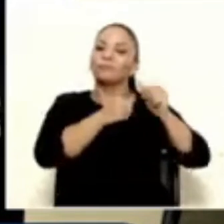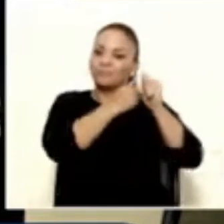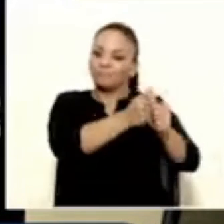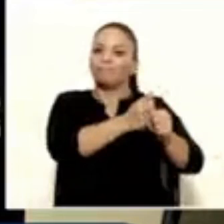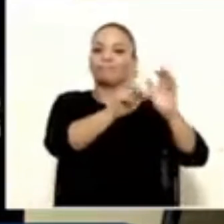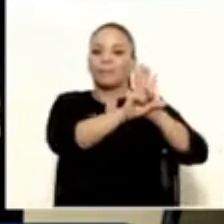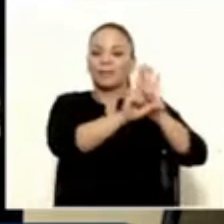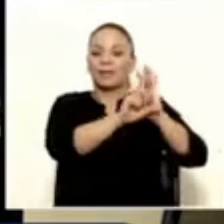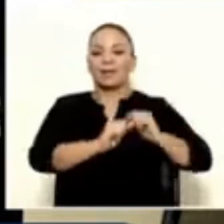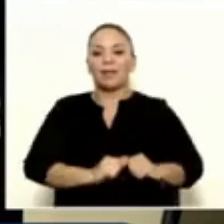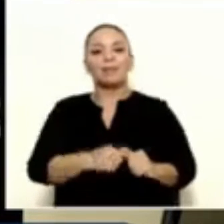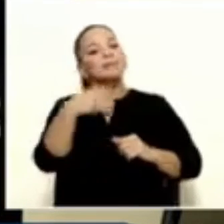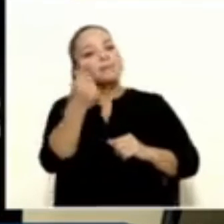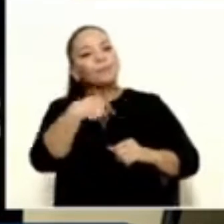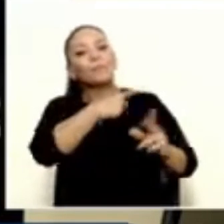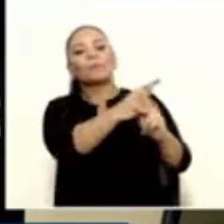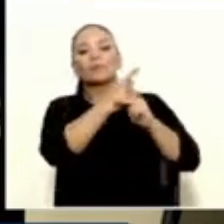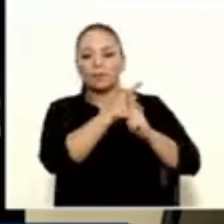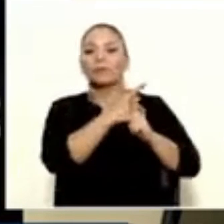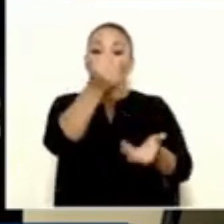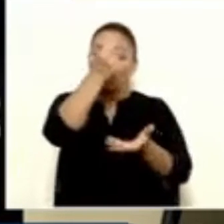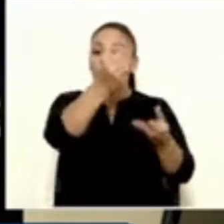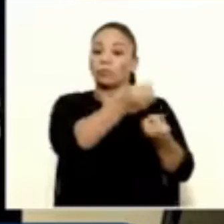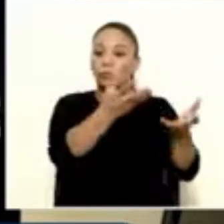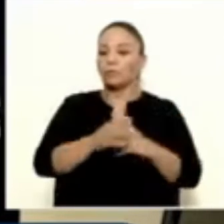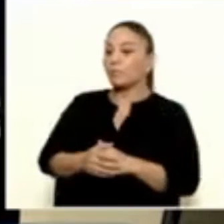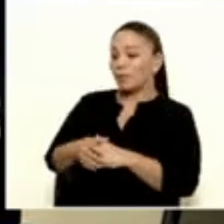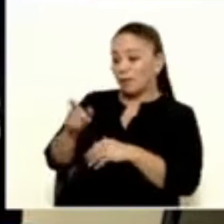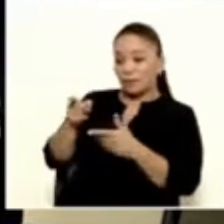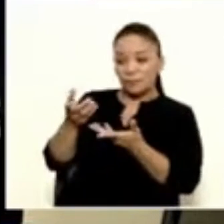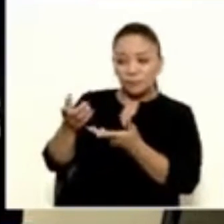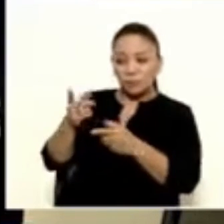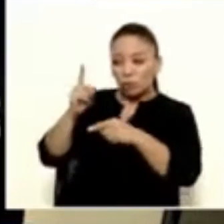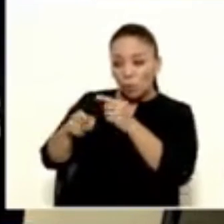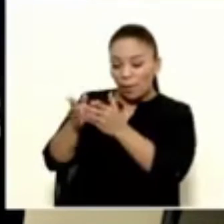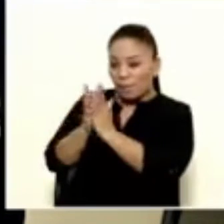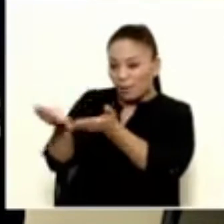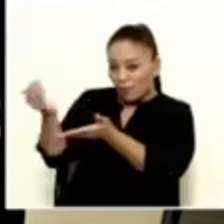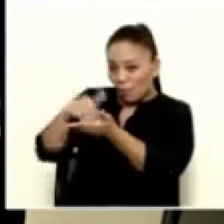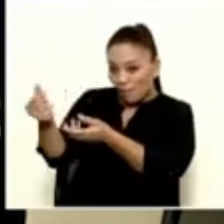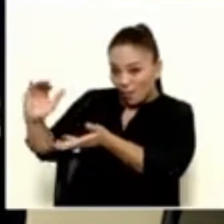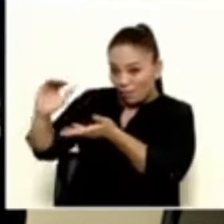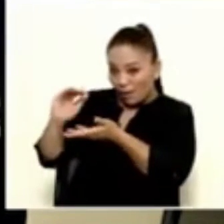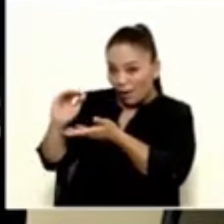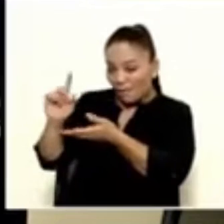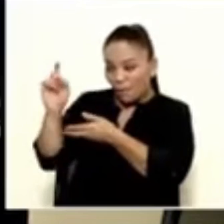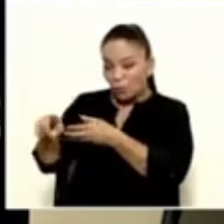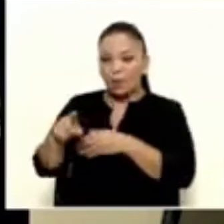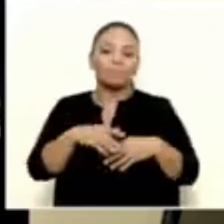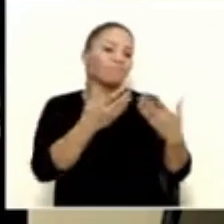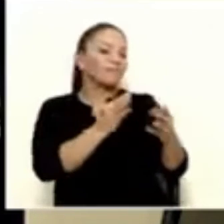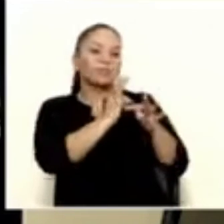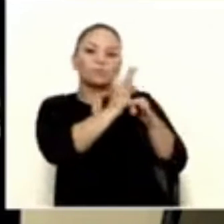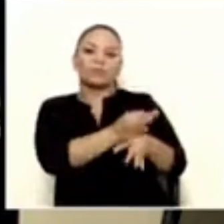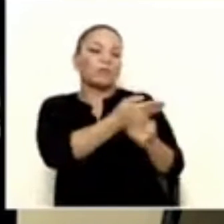y siempre en protección de los fondos públicos. ¿Y no se les puede pedir que devuelvan los dineros? Tradicionalmente, a nivel del